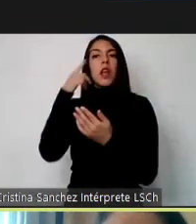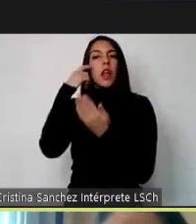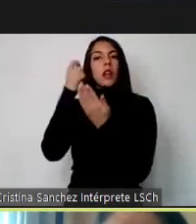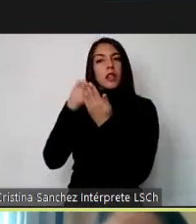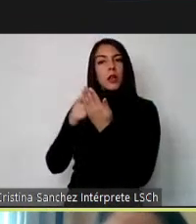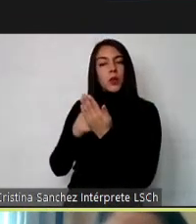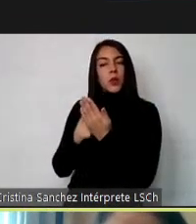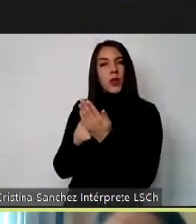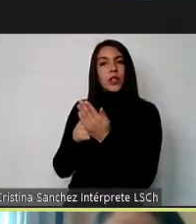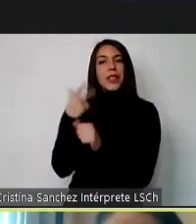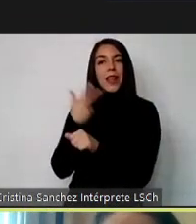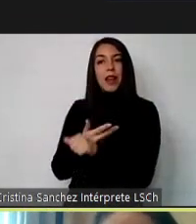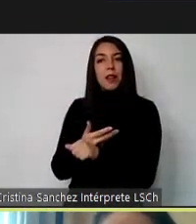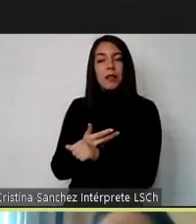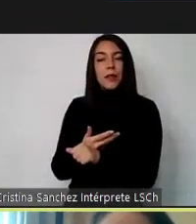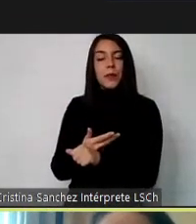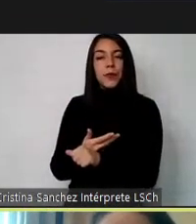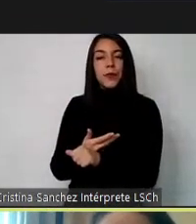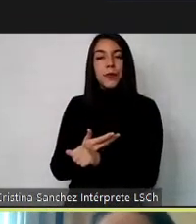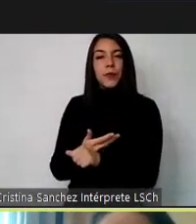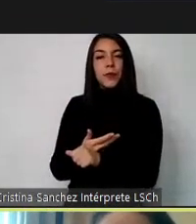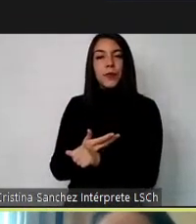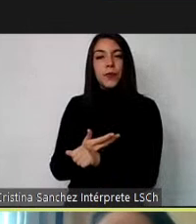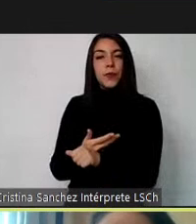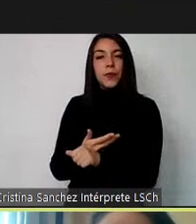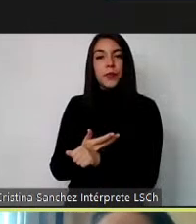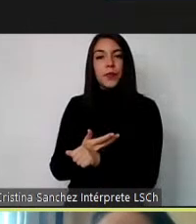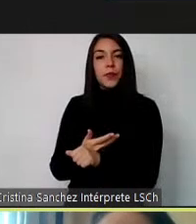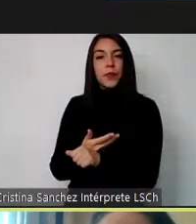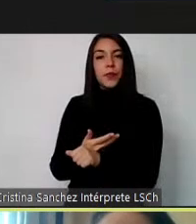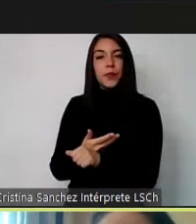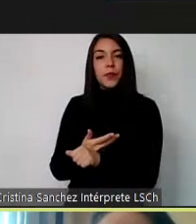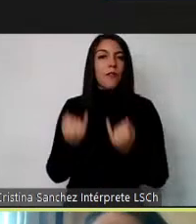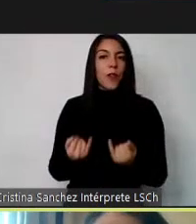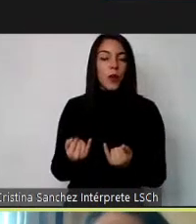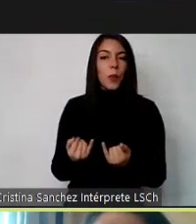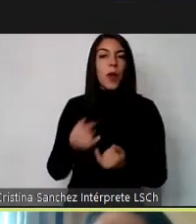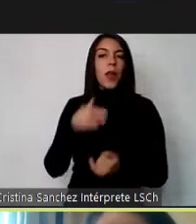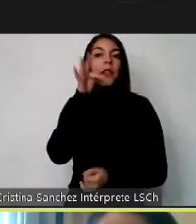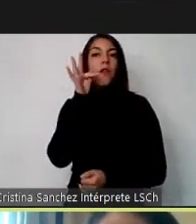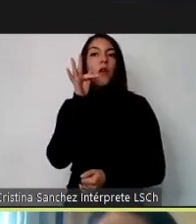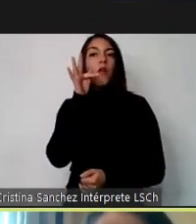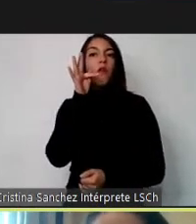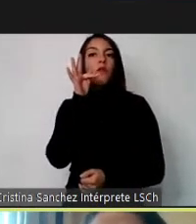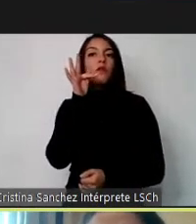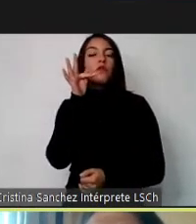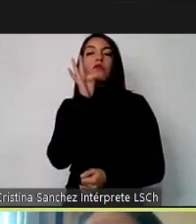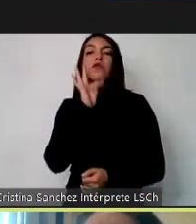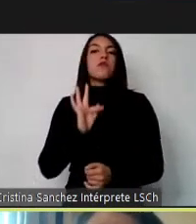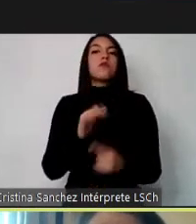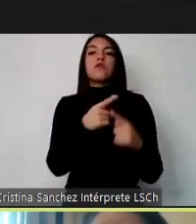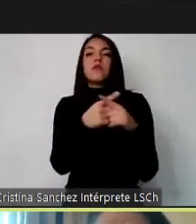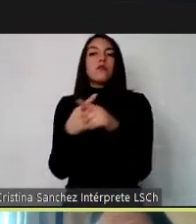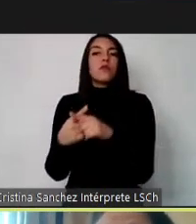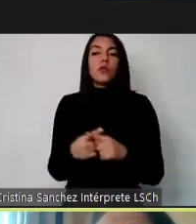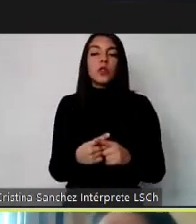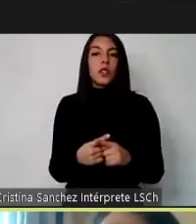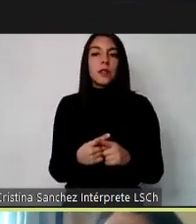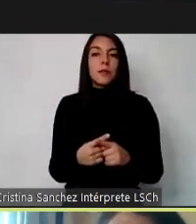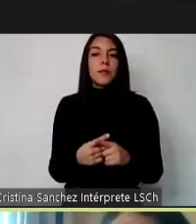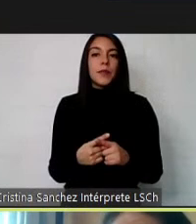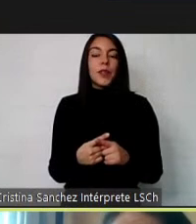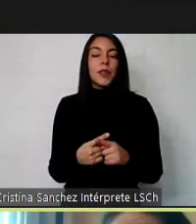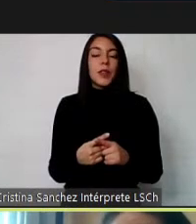existencia de distintas maneras de funcionamiento social, determinado por